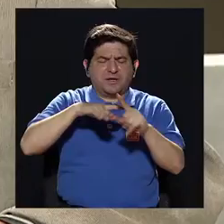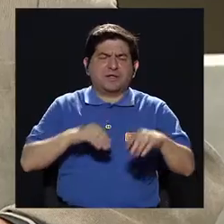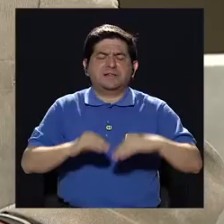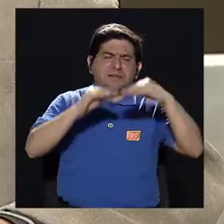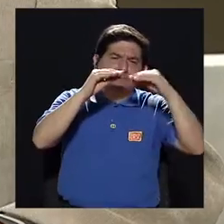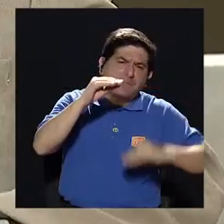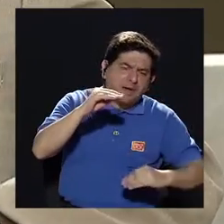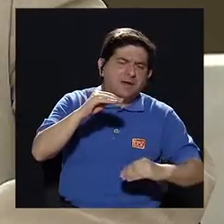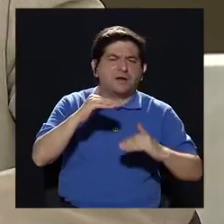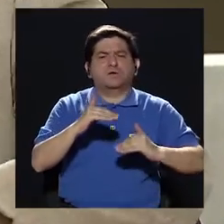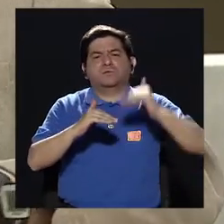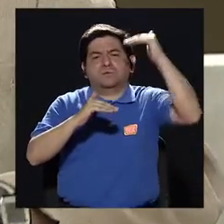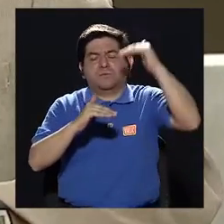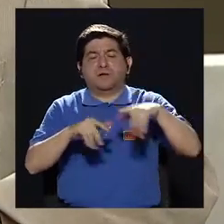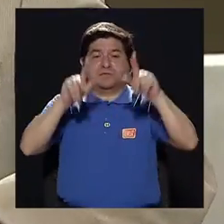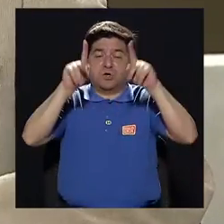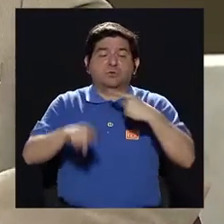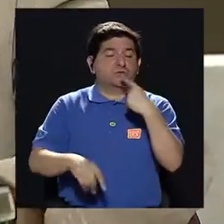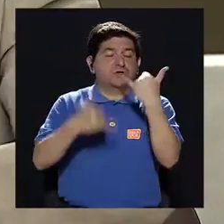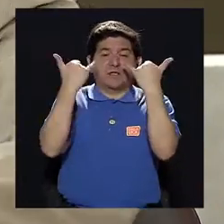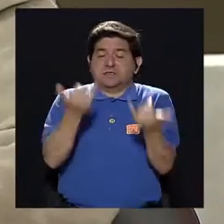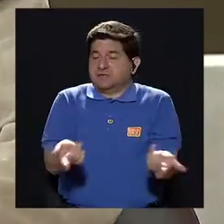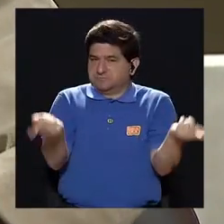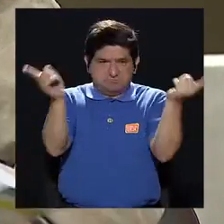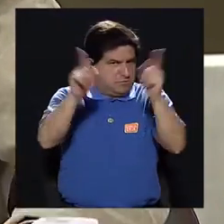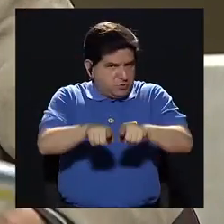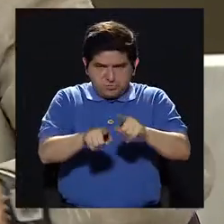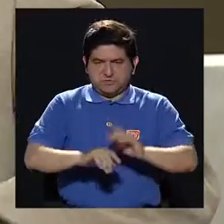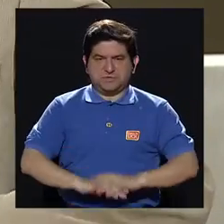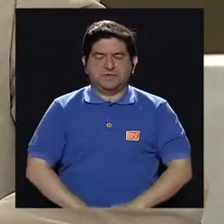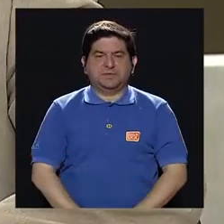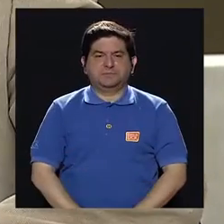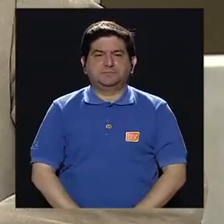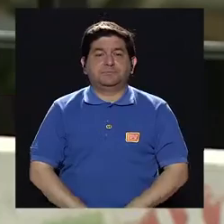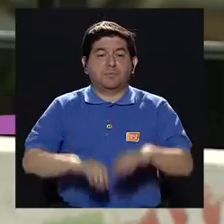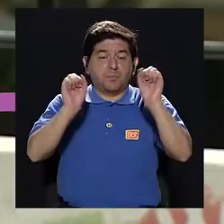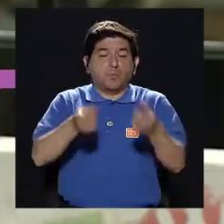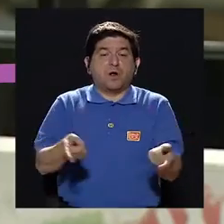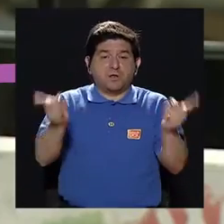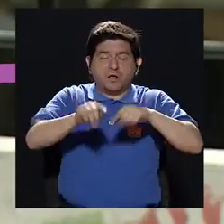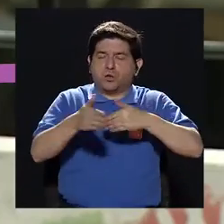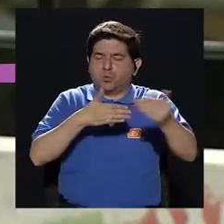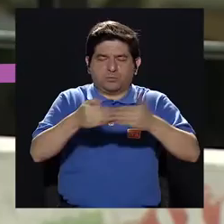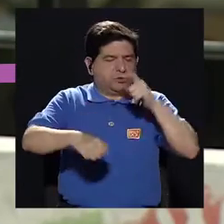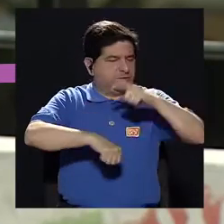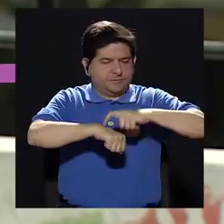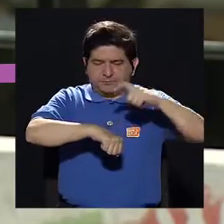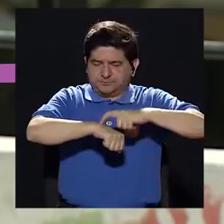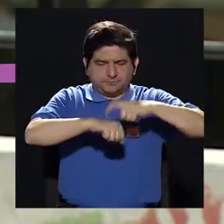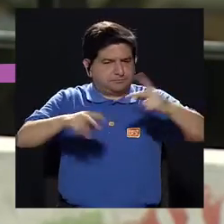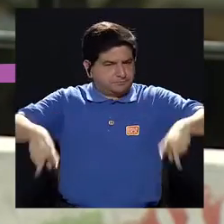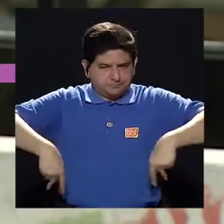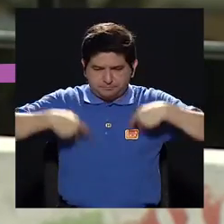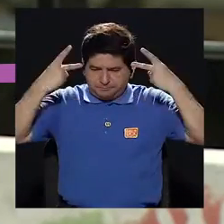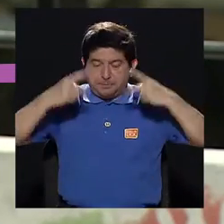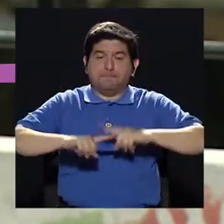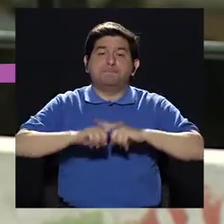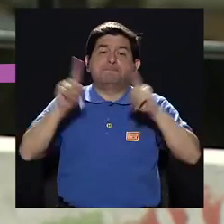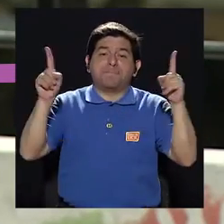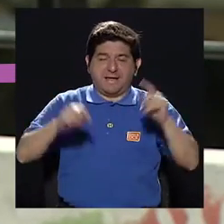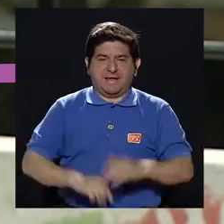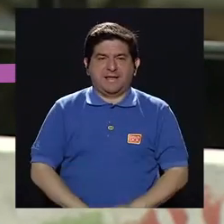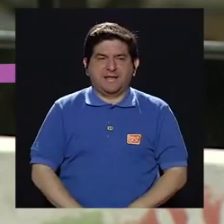es menos frecuente, donde ya una persona dice, bueno, ya no le dio? No, se puede presentar en cualquier momento de la vida,